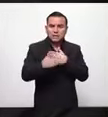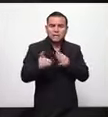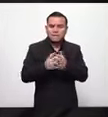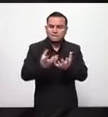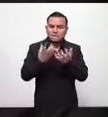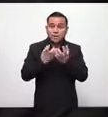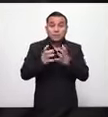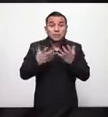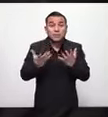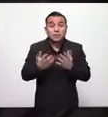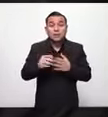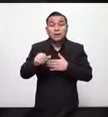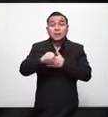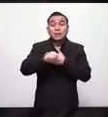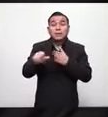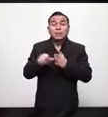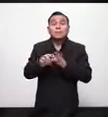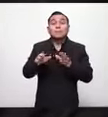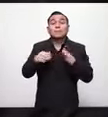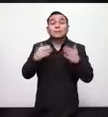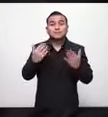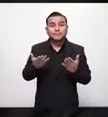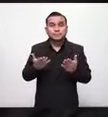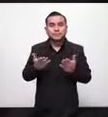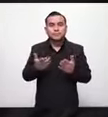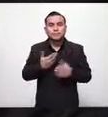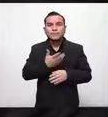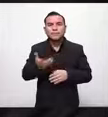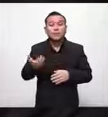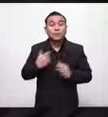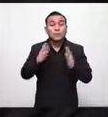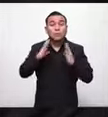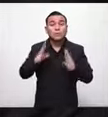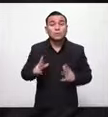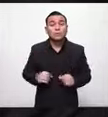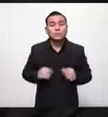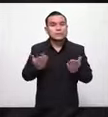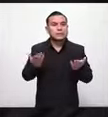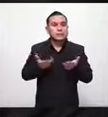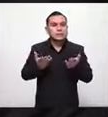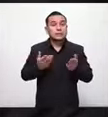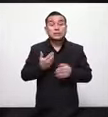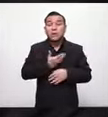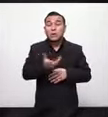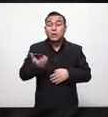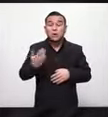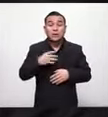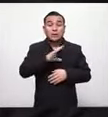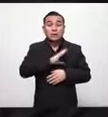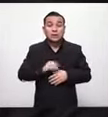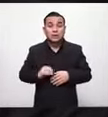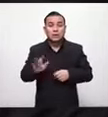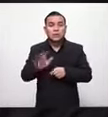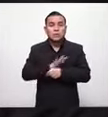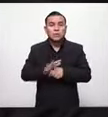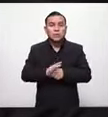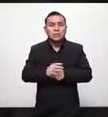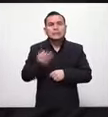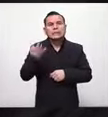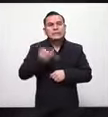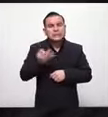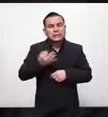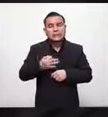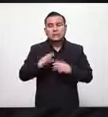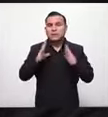en la asamblea para dotar al gobierno y por supuesto al país entero de las herramientas que el